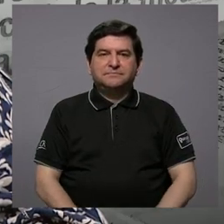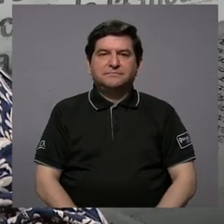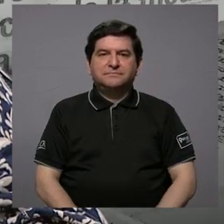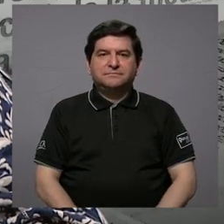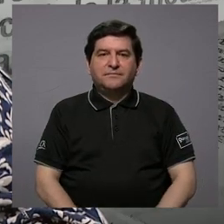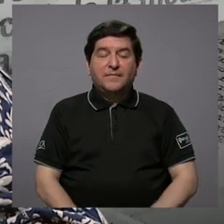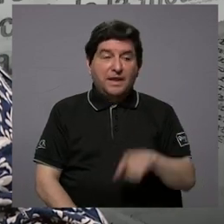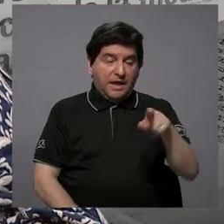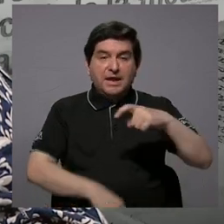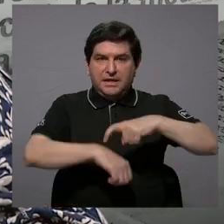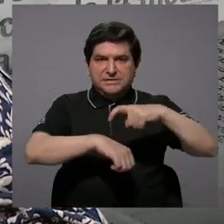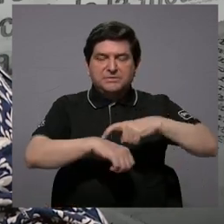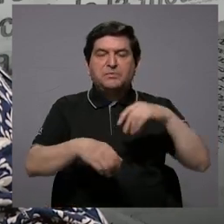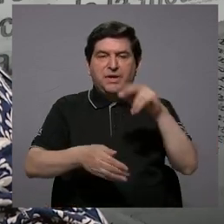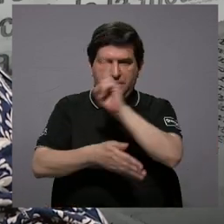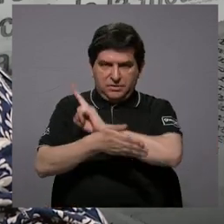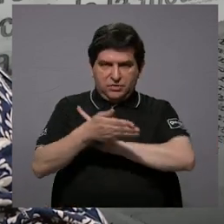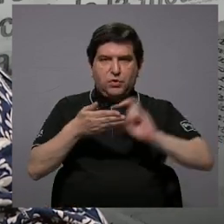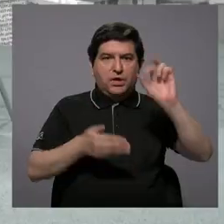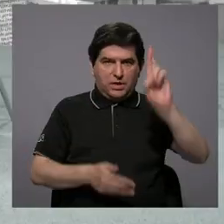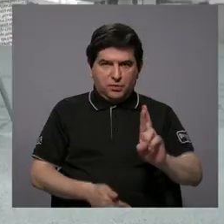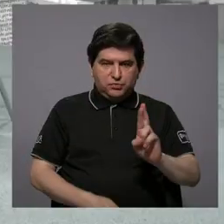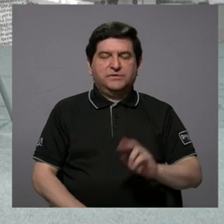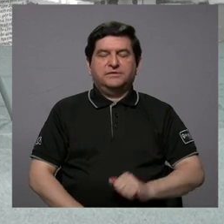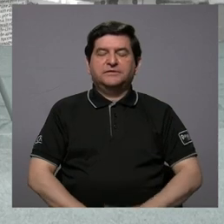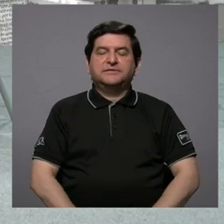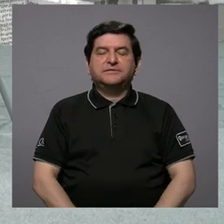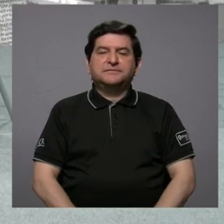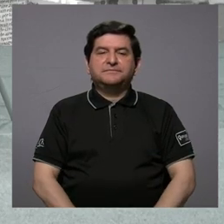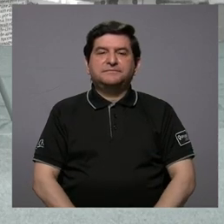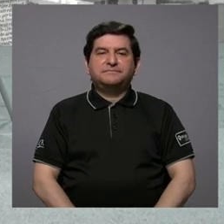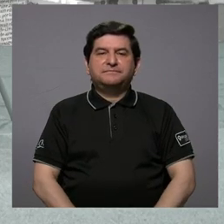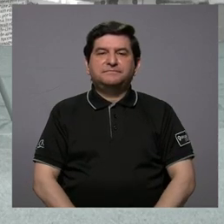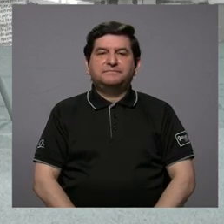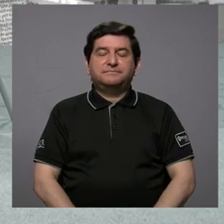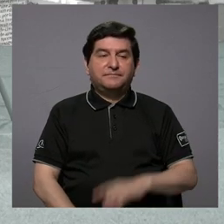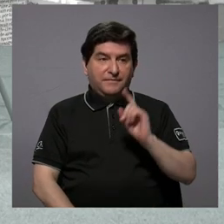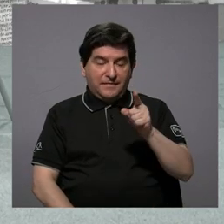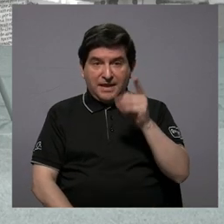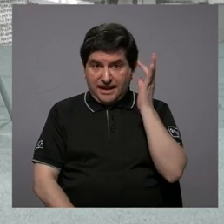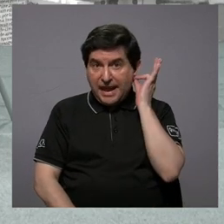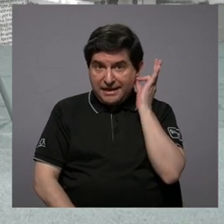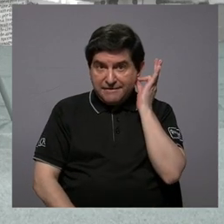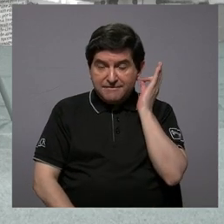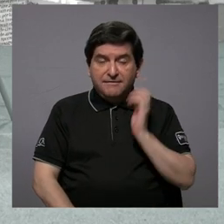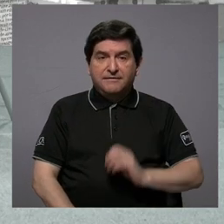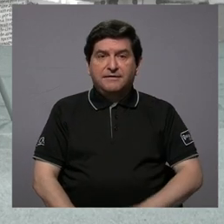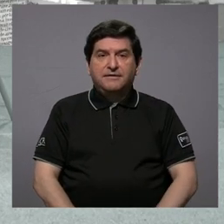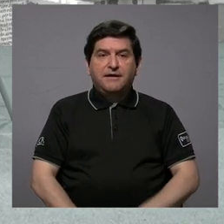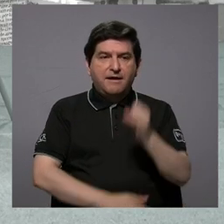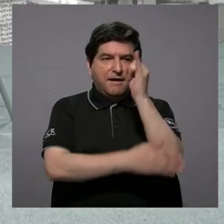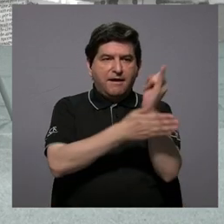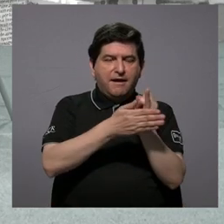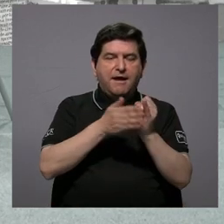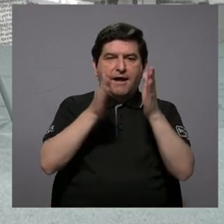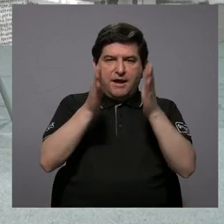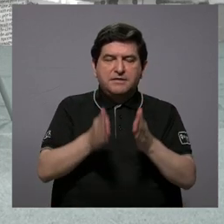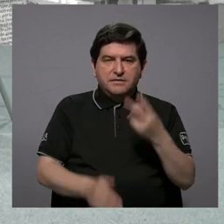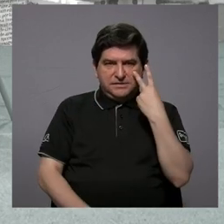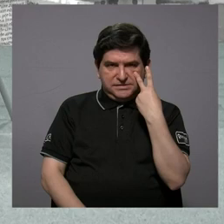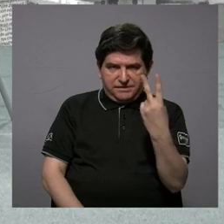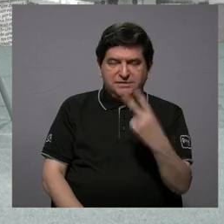estaba en la Universidad de Costa Rica en ese momento. Ella es artista visual